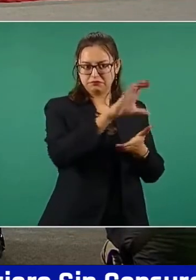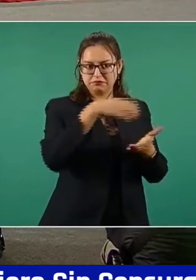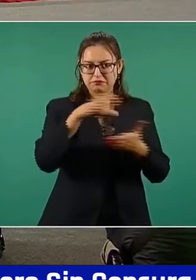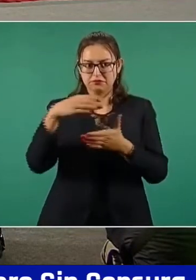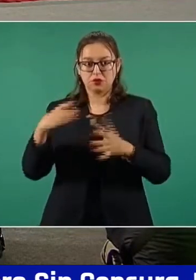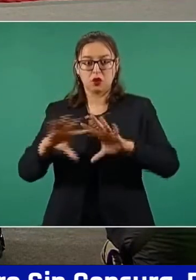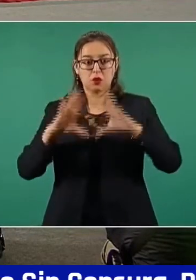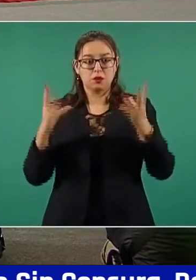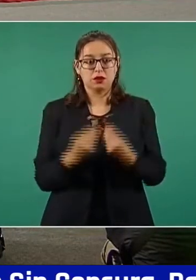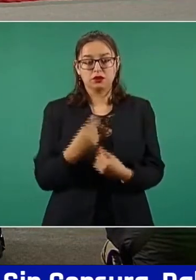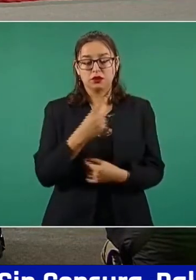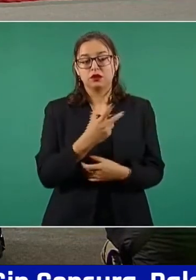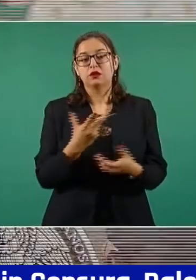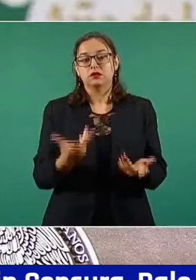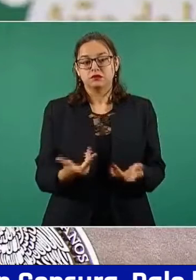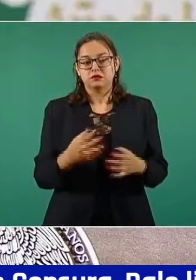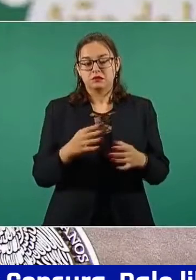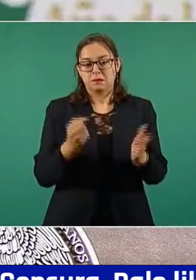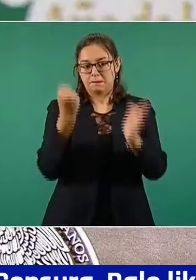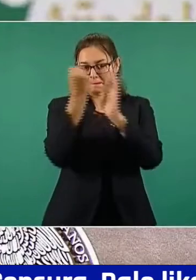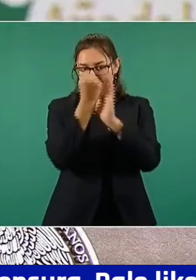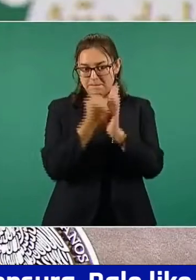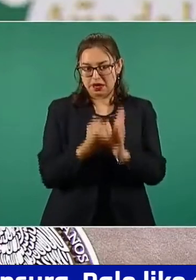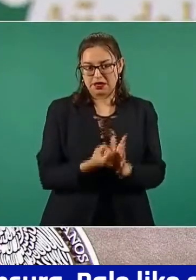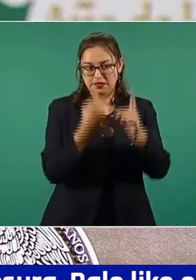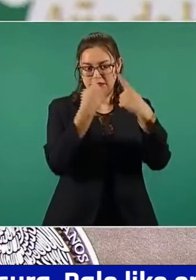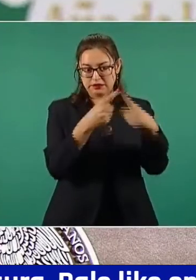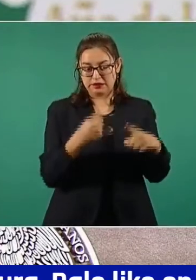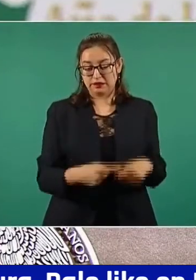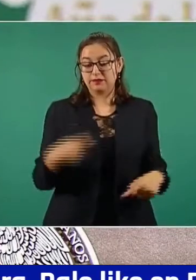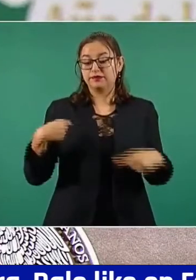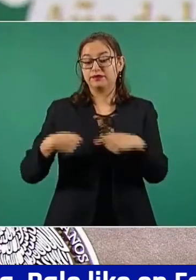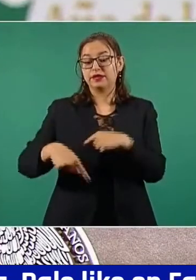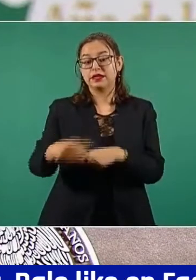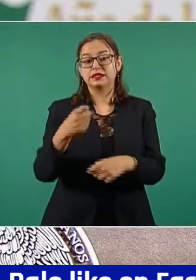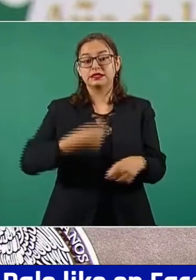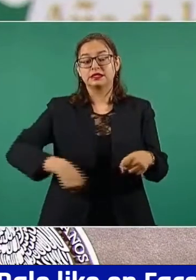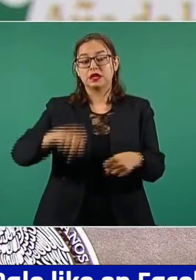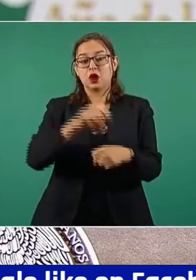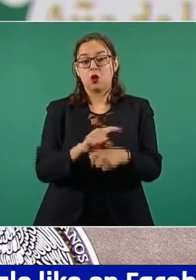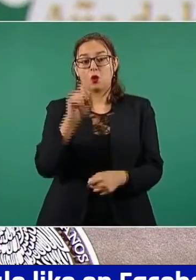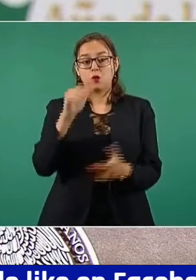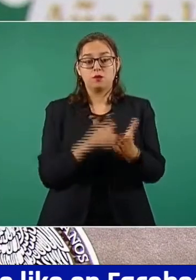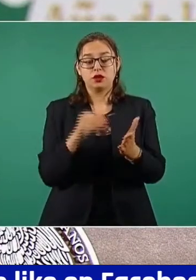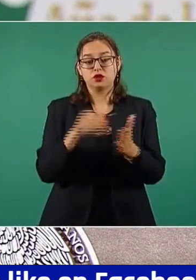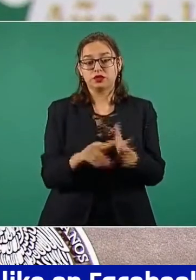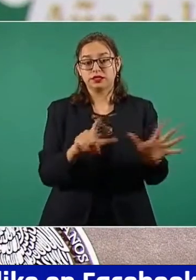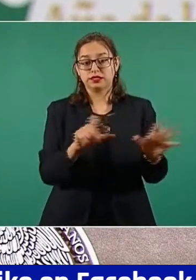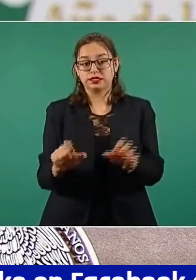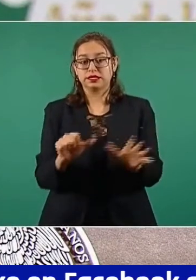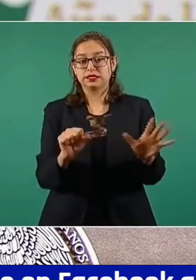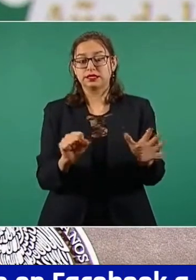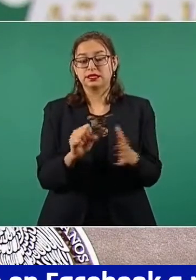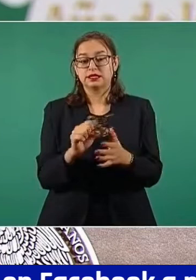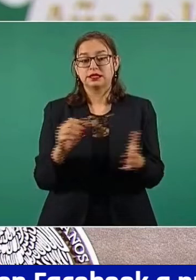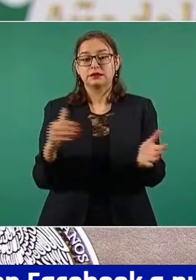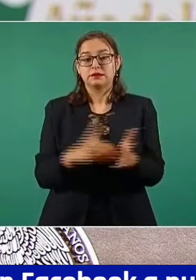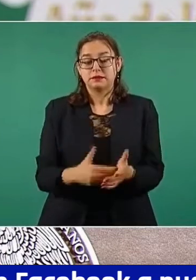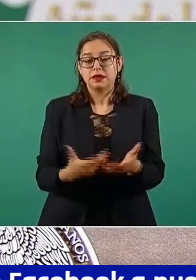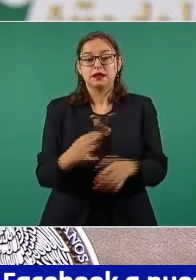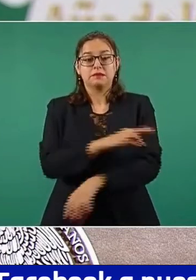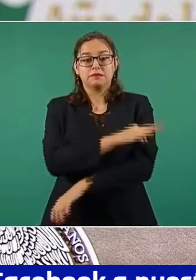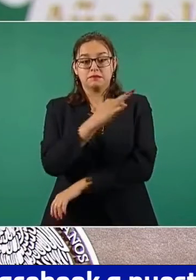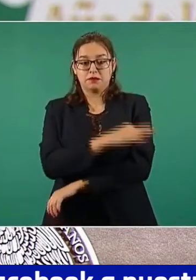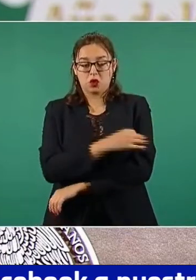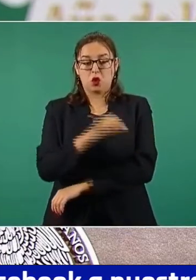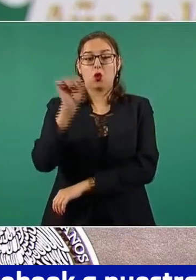Y en el calendario vemos que esta semana tendremos un millón 786 mil dosis de vacunas, que incluye un